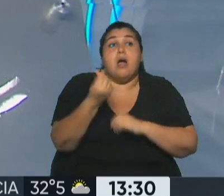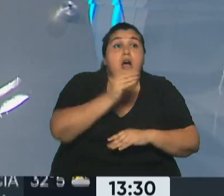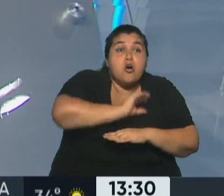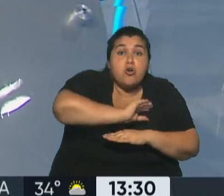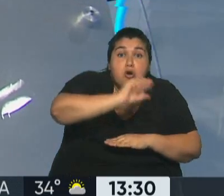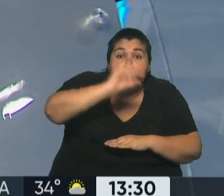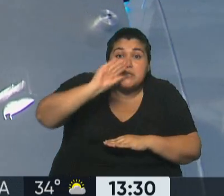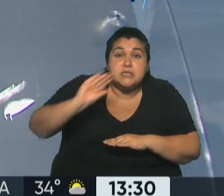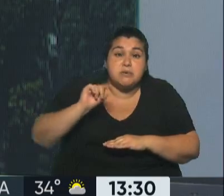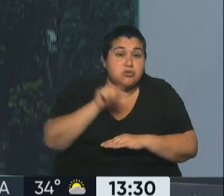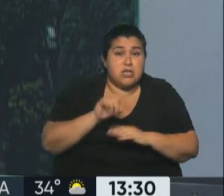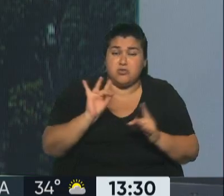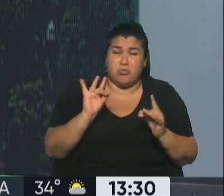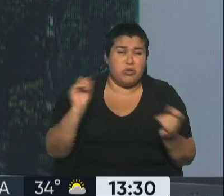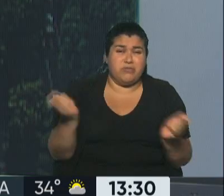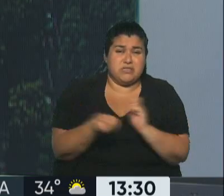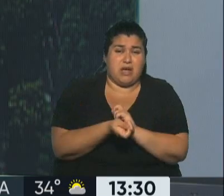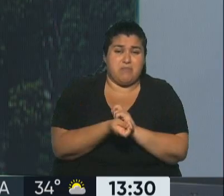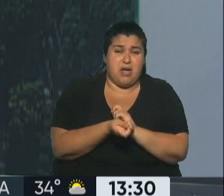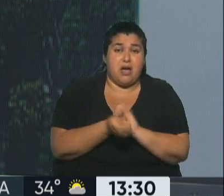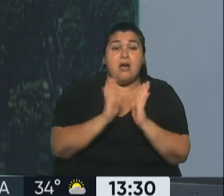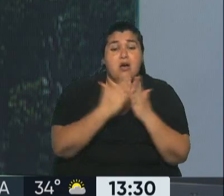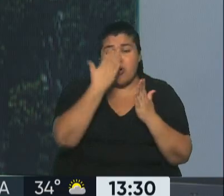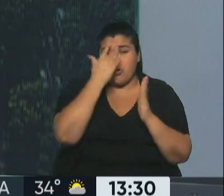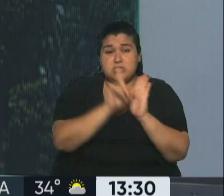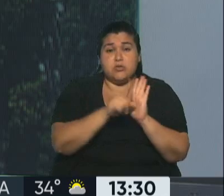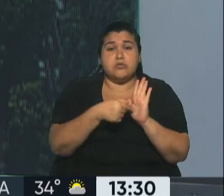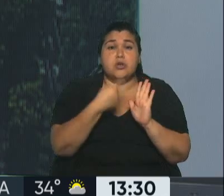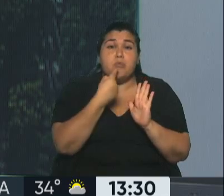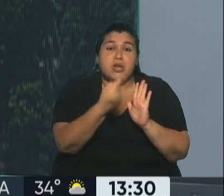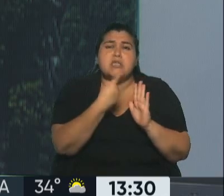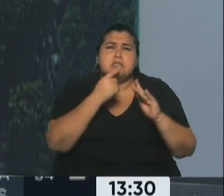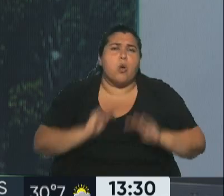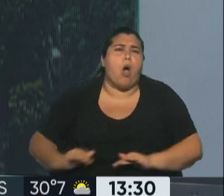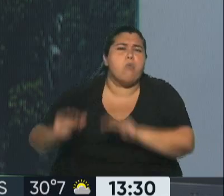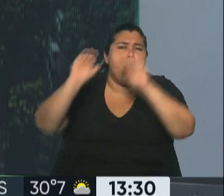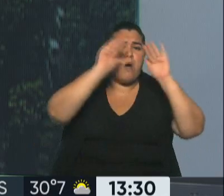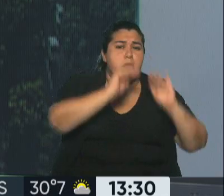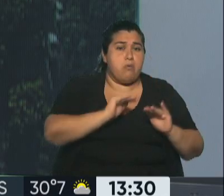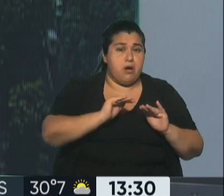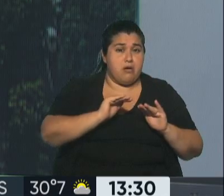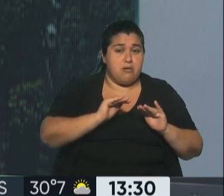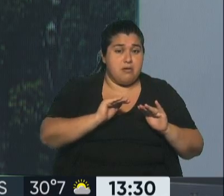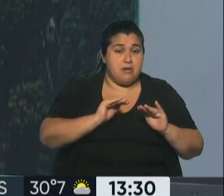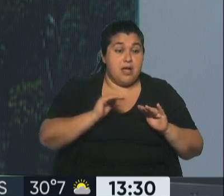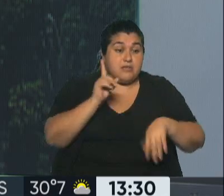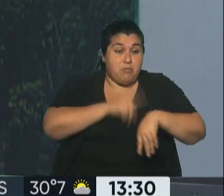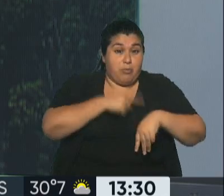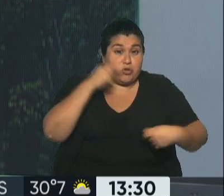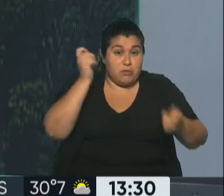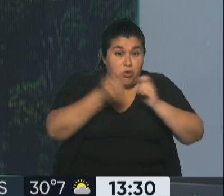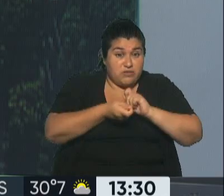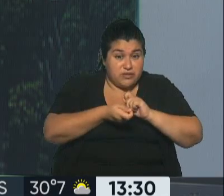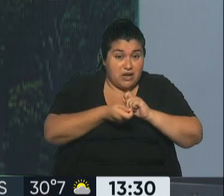difícil cambiarla también, porque la constitución así habla de unanimidad a la hora de tener que modificar esa ley,